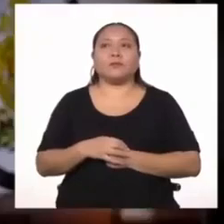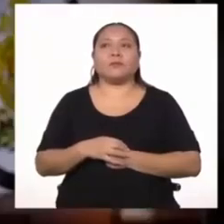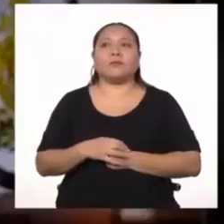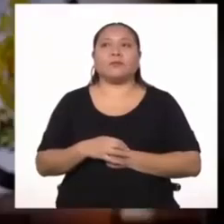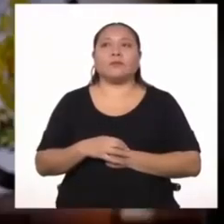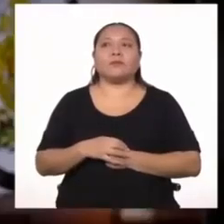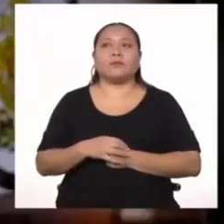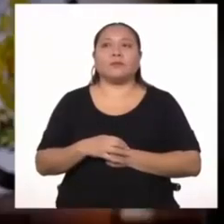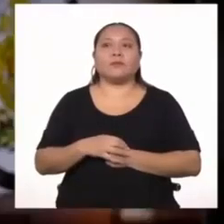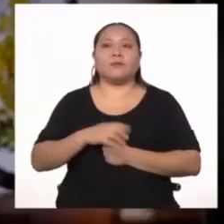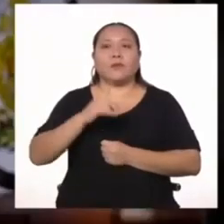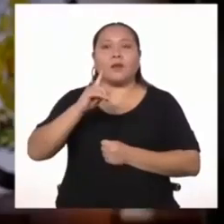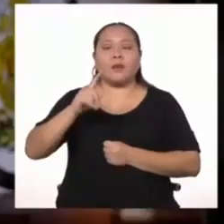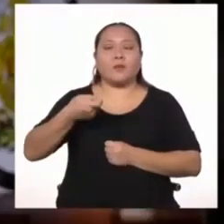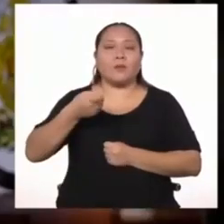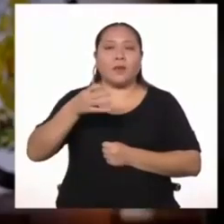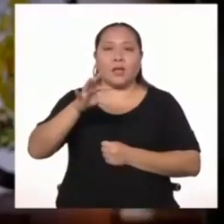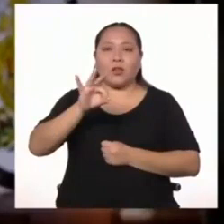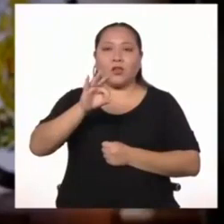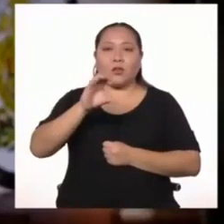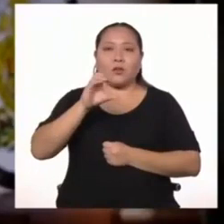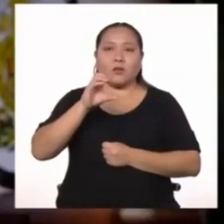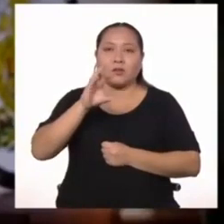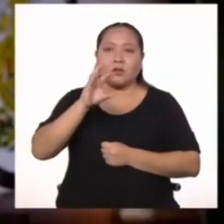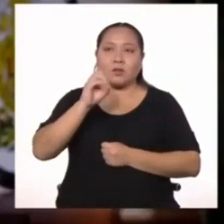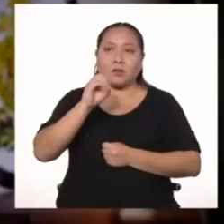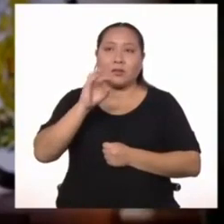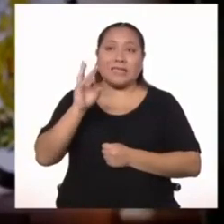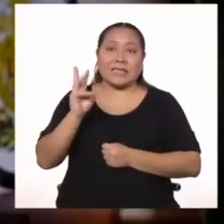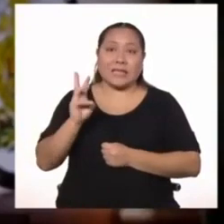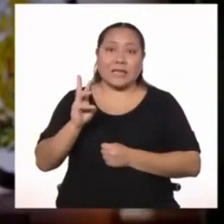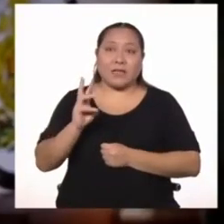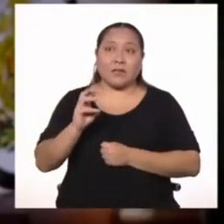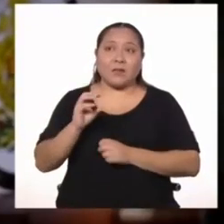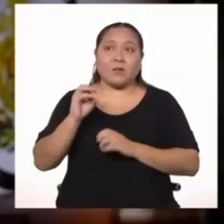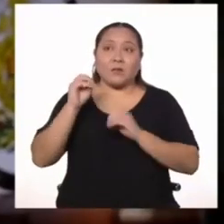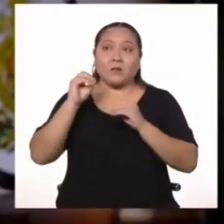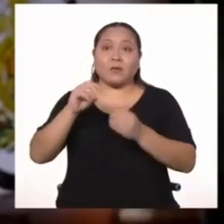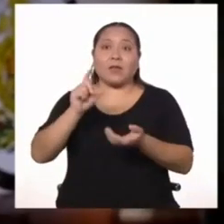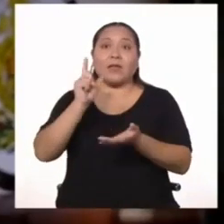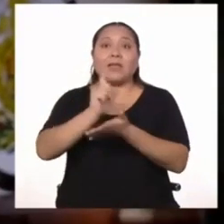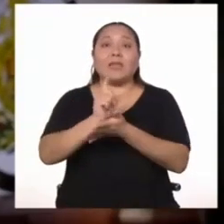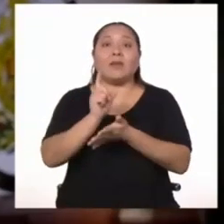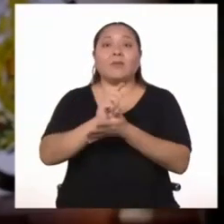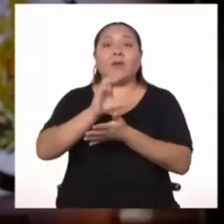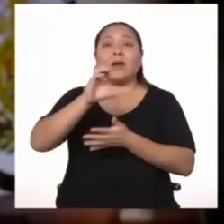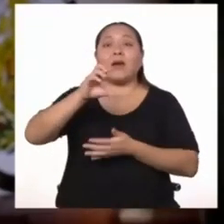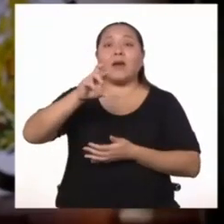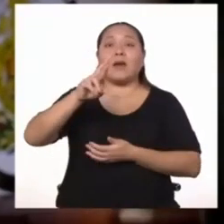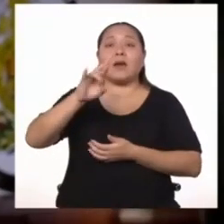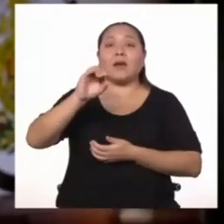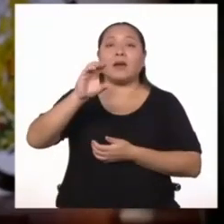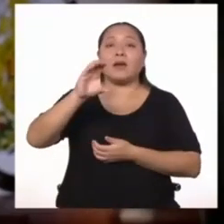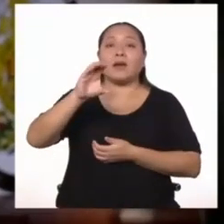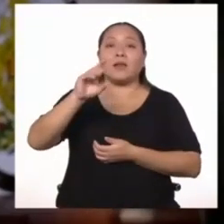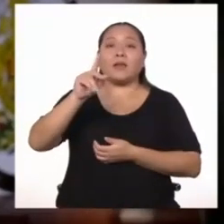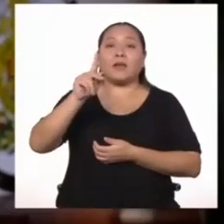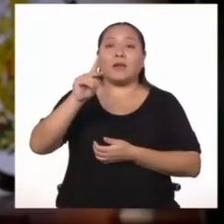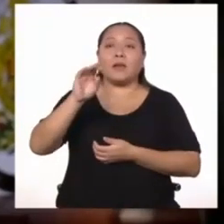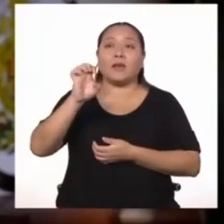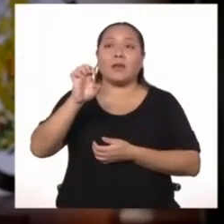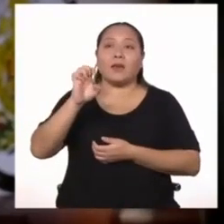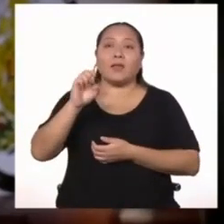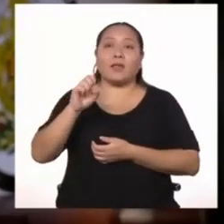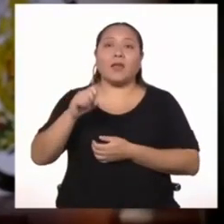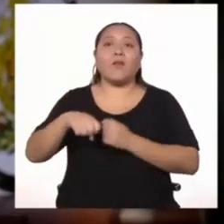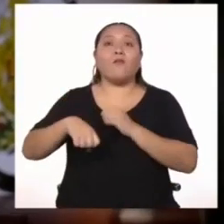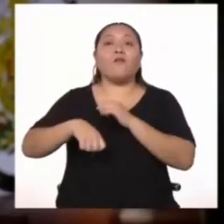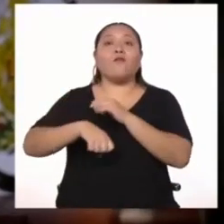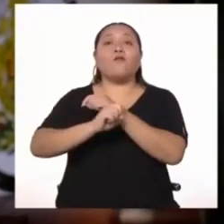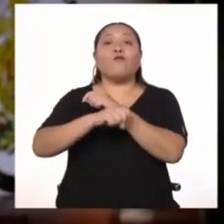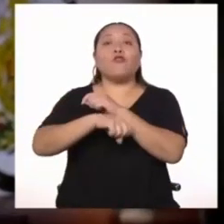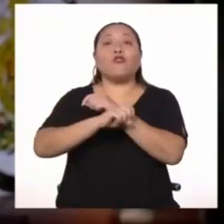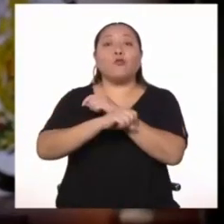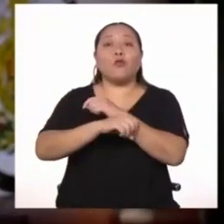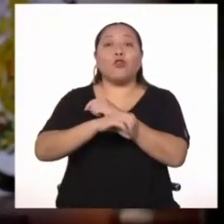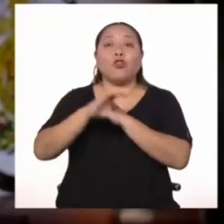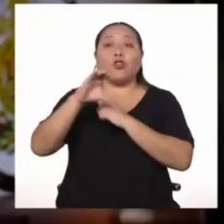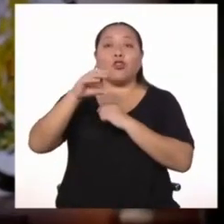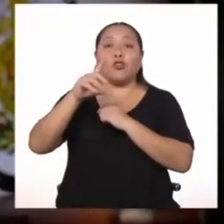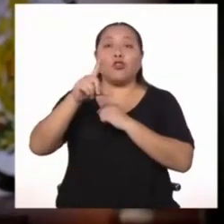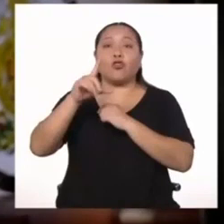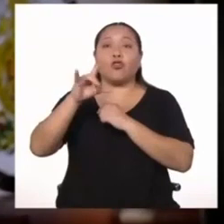En 1906 adoptaron la denominación Lima Cricket en Fútbol Club. Y en la década de 1930